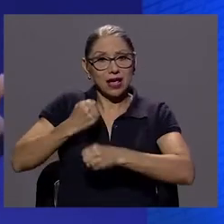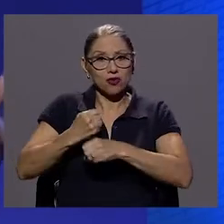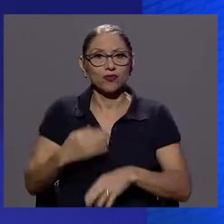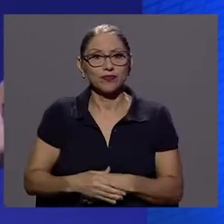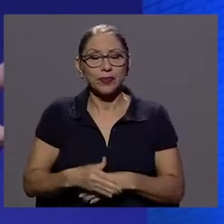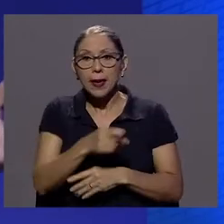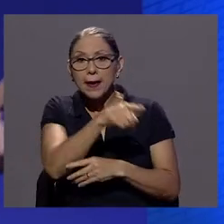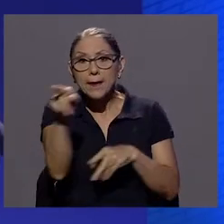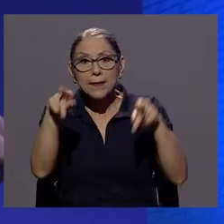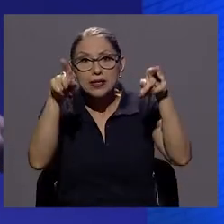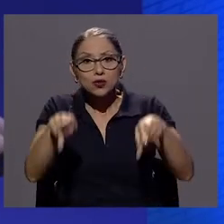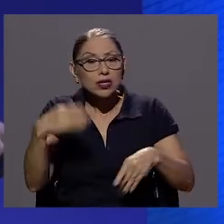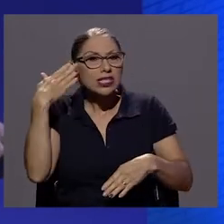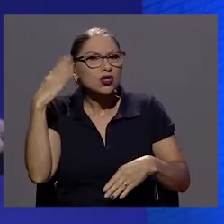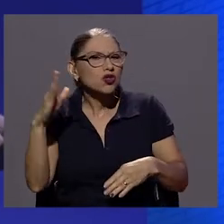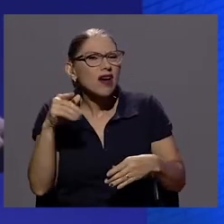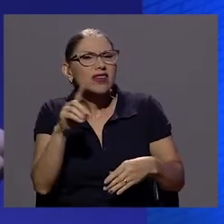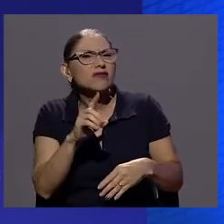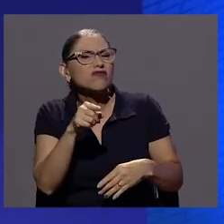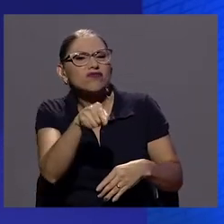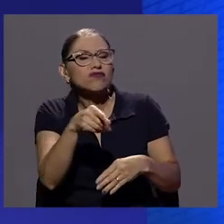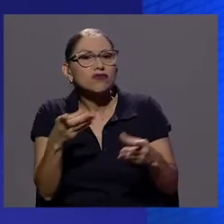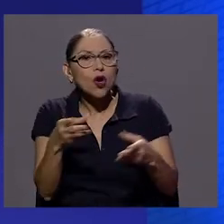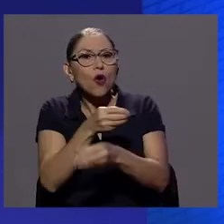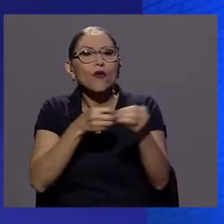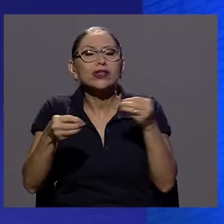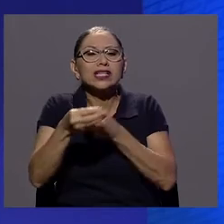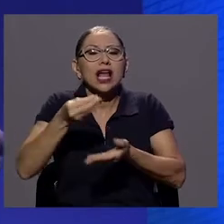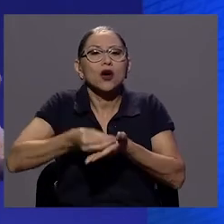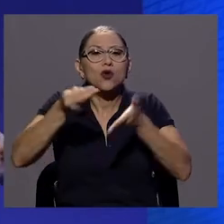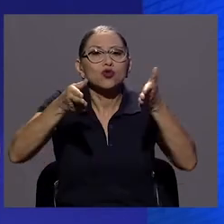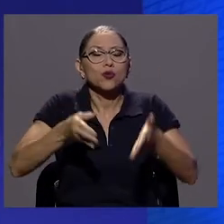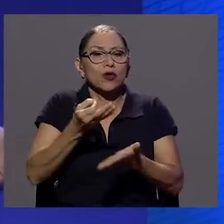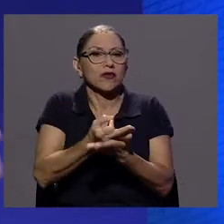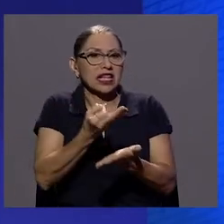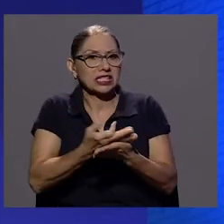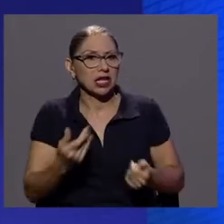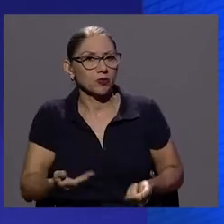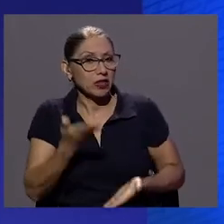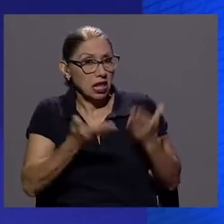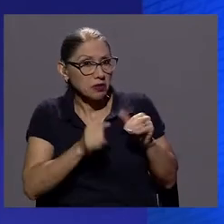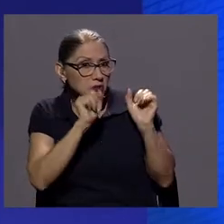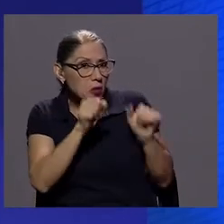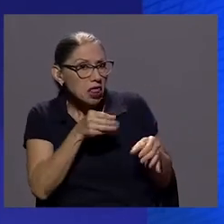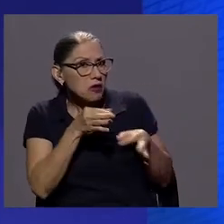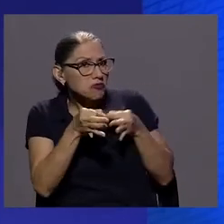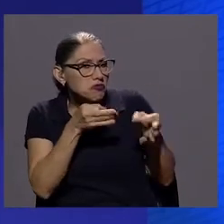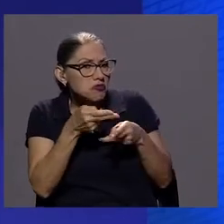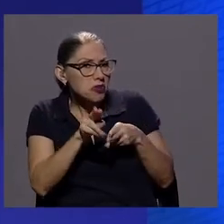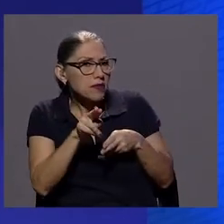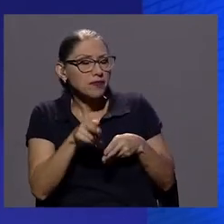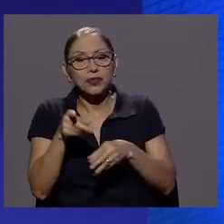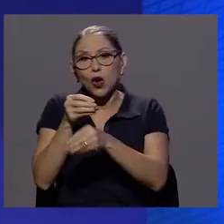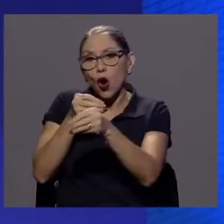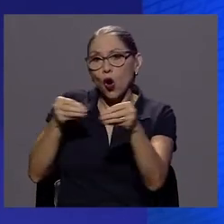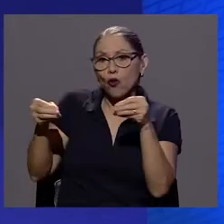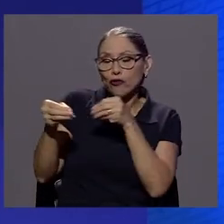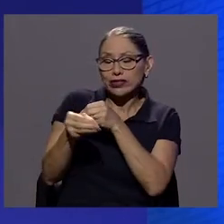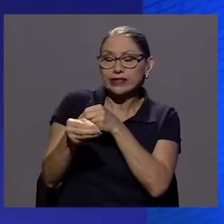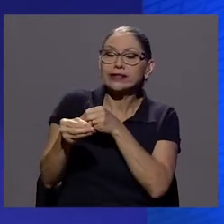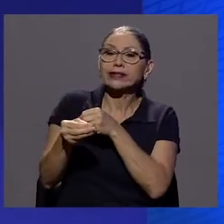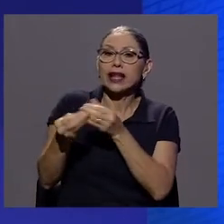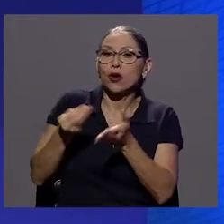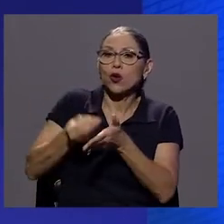para las personas que aún no conocen la Oficina del Consumidor Financiero, tal vez unas breves palabras. La Oficina